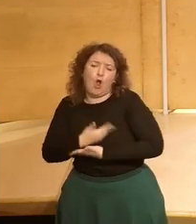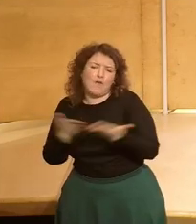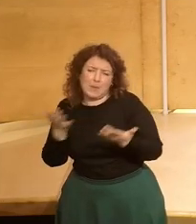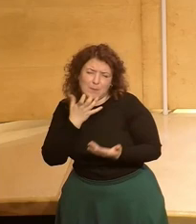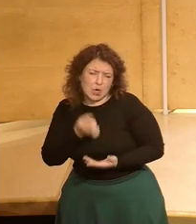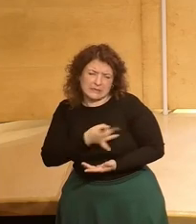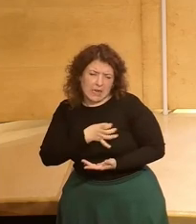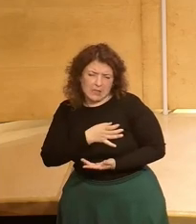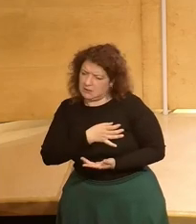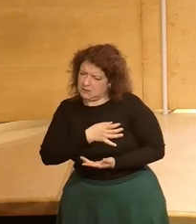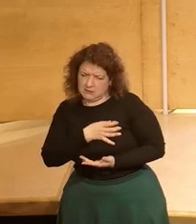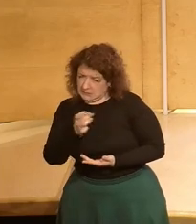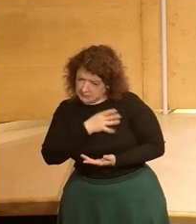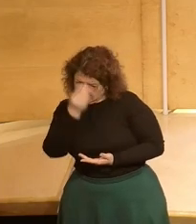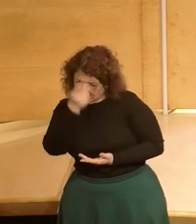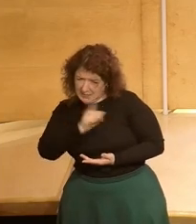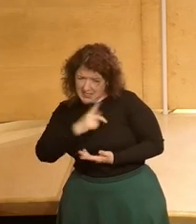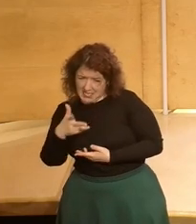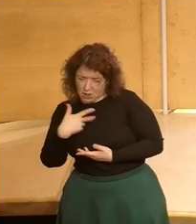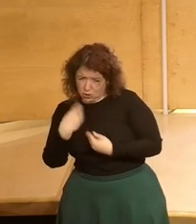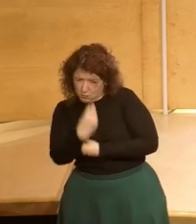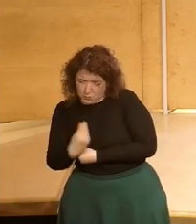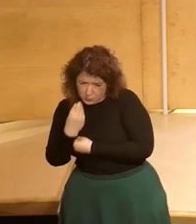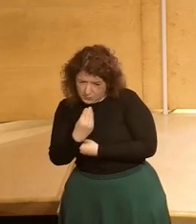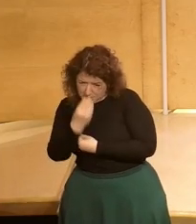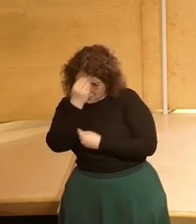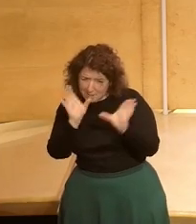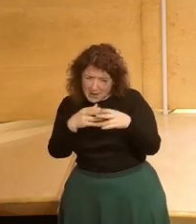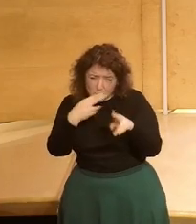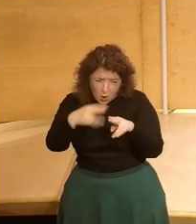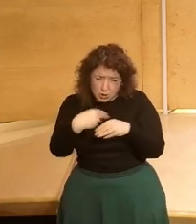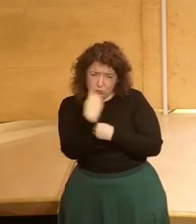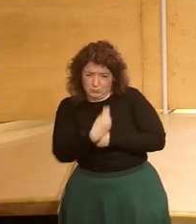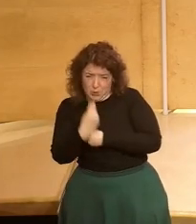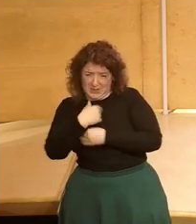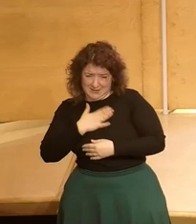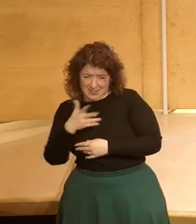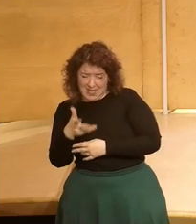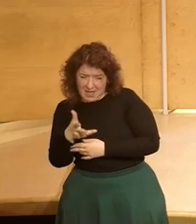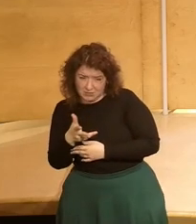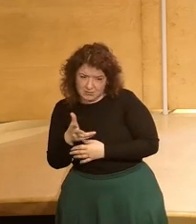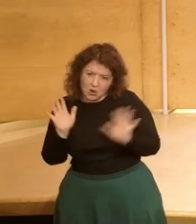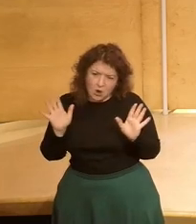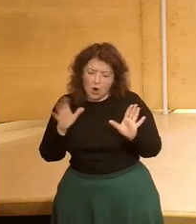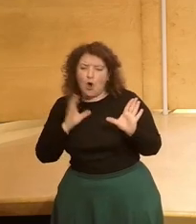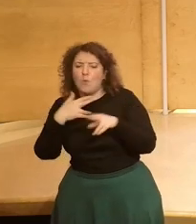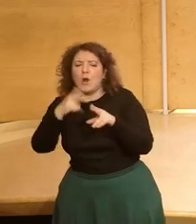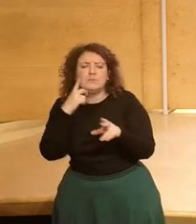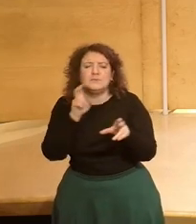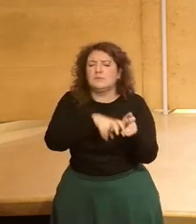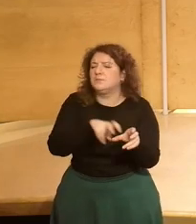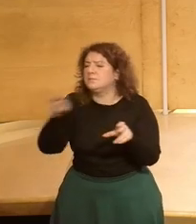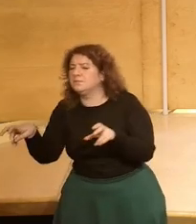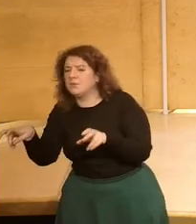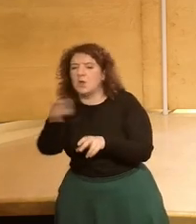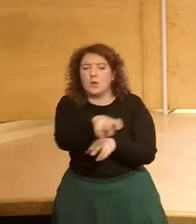sindicato uno cree que el sindicato media por sus derechos uno cree que el partido media por sus derechos o uno va saltando de partido a un partido porque no se